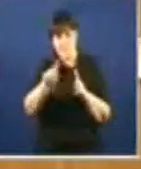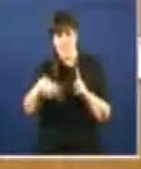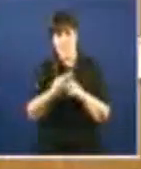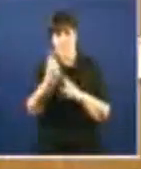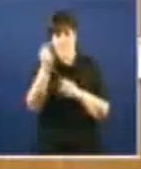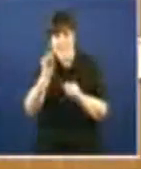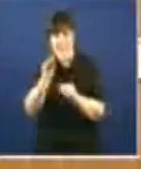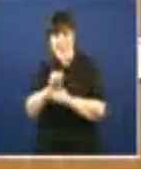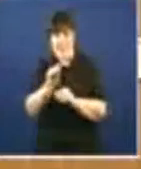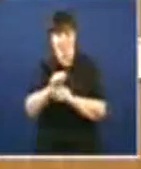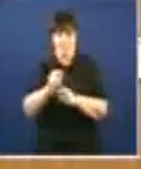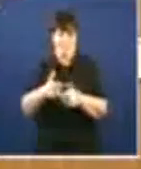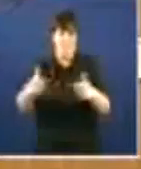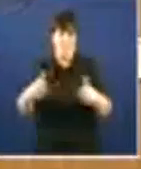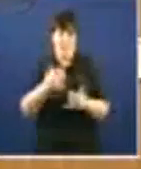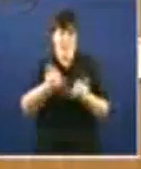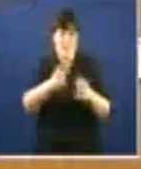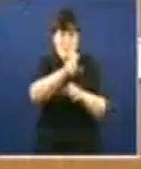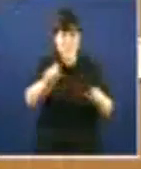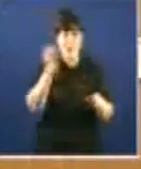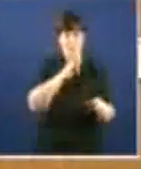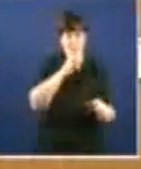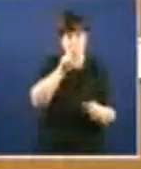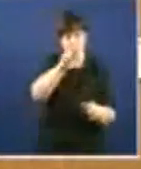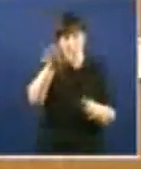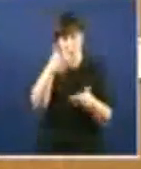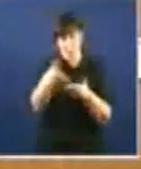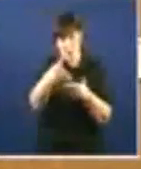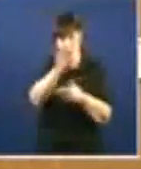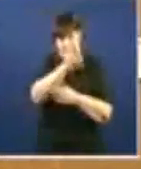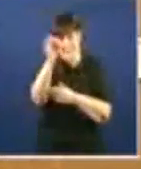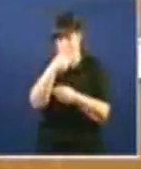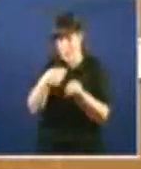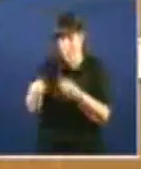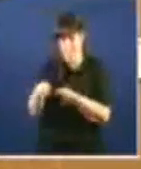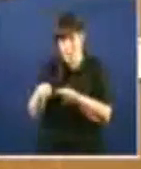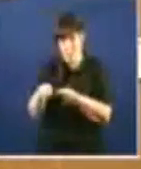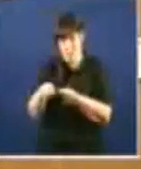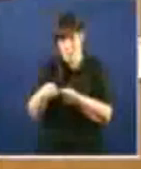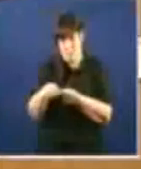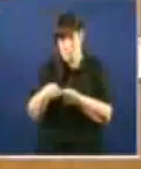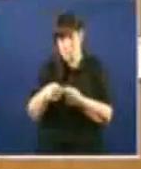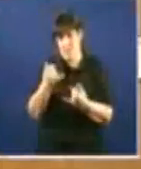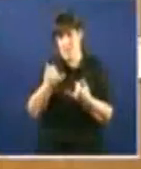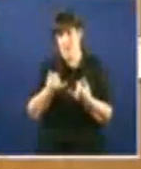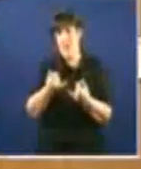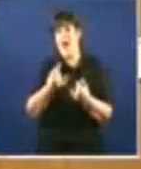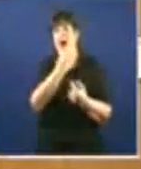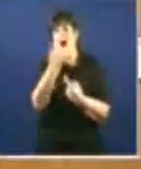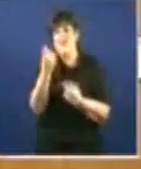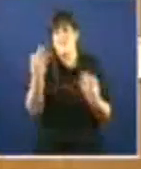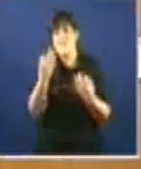lle evite os galegos e as galegas ter que devolver 25 millós de euros no 2017 e no 2018 sofa e falta a ponta de política